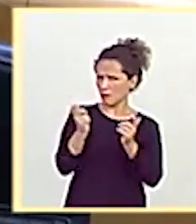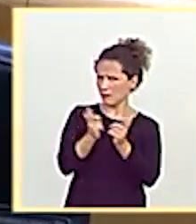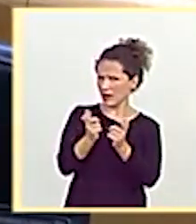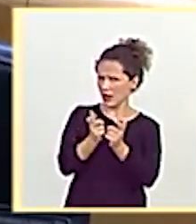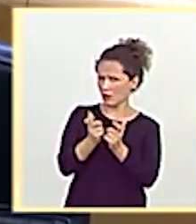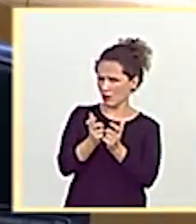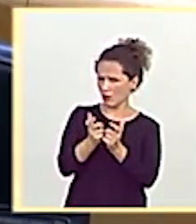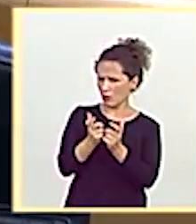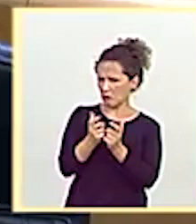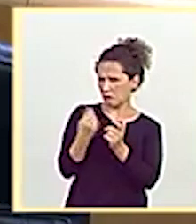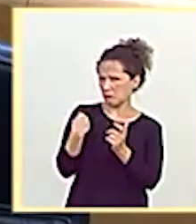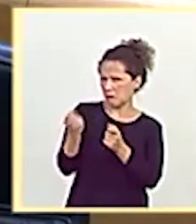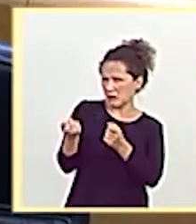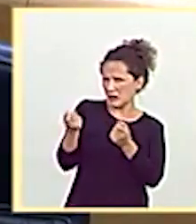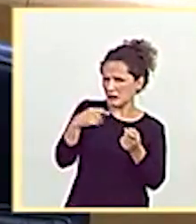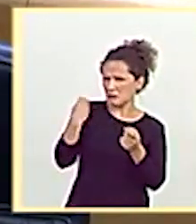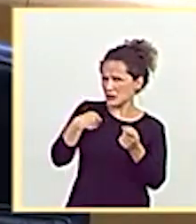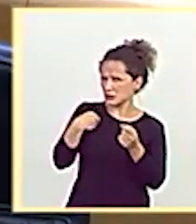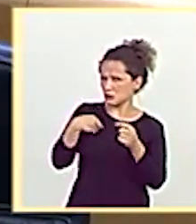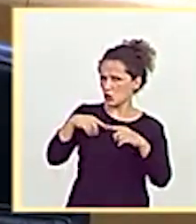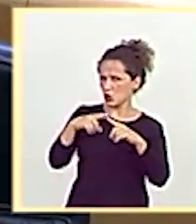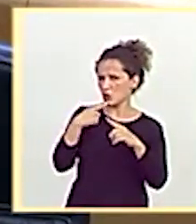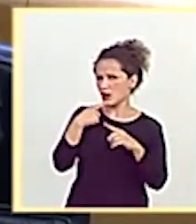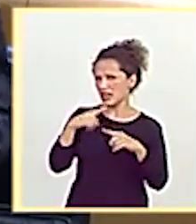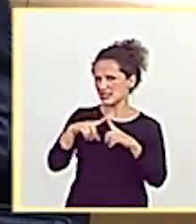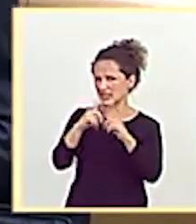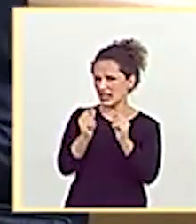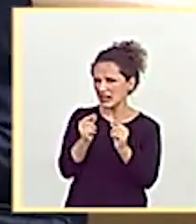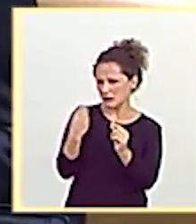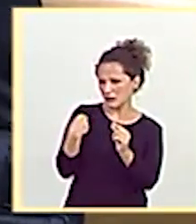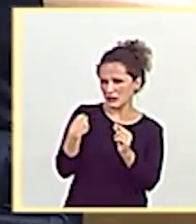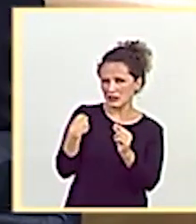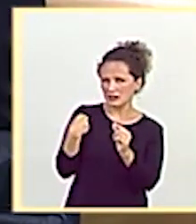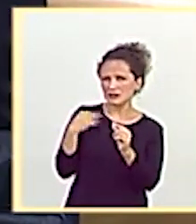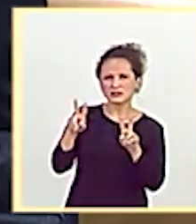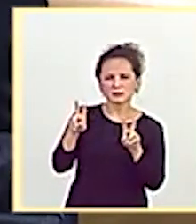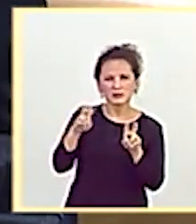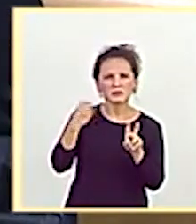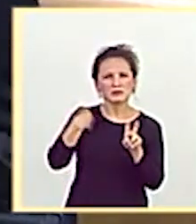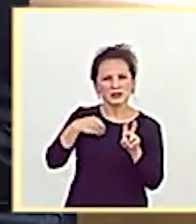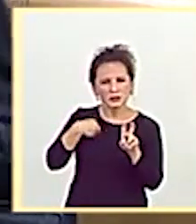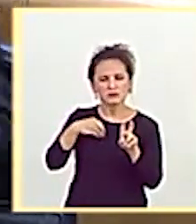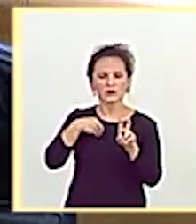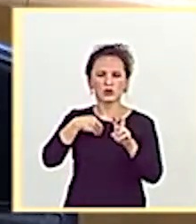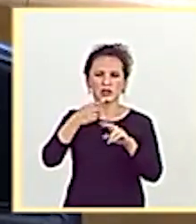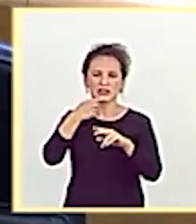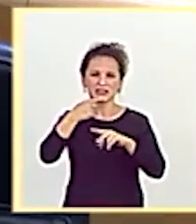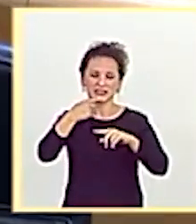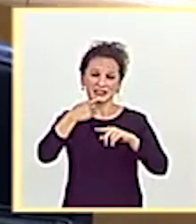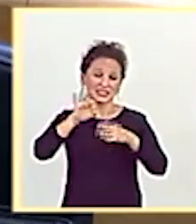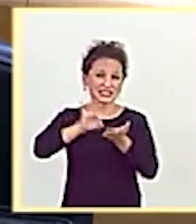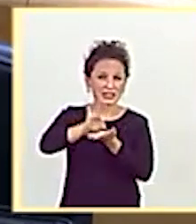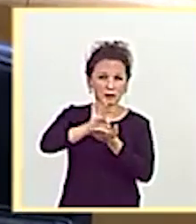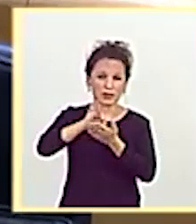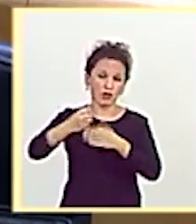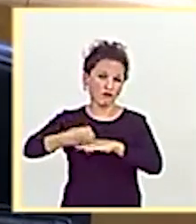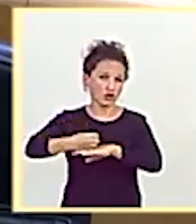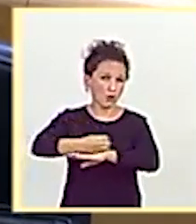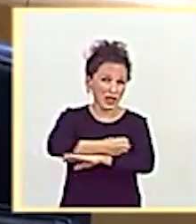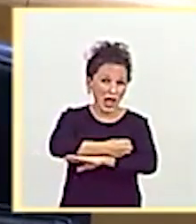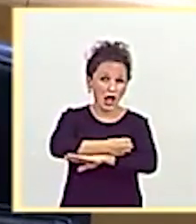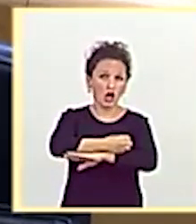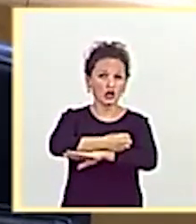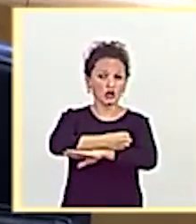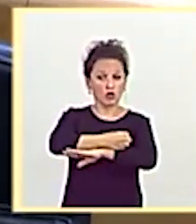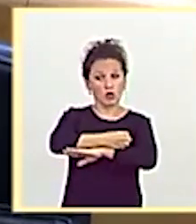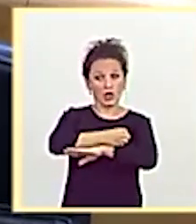pregunta similar por Esquerra Republicana sobre la reposición de los servicios ferroviarios después del estado de